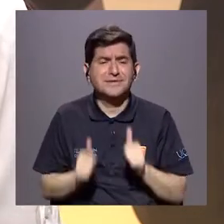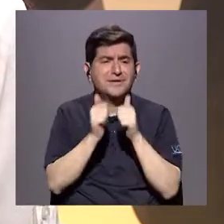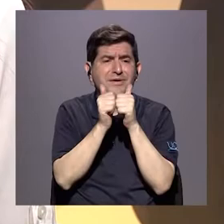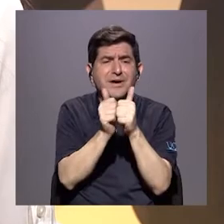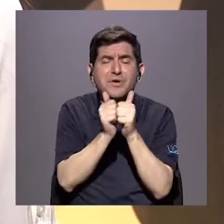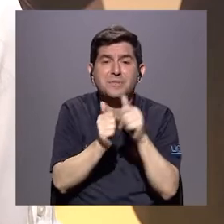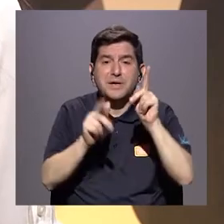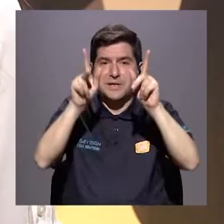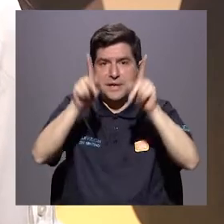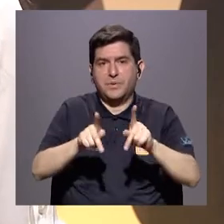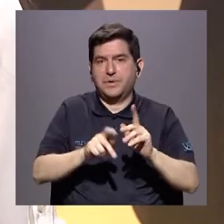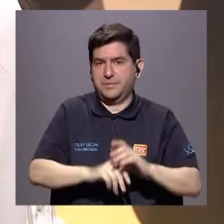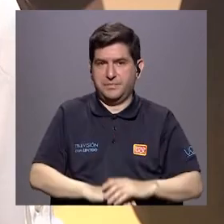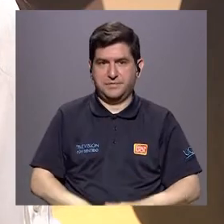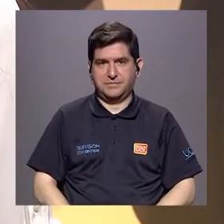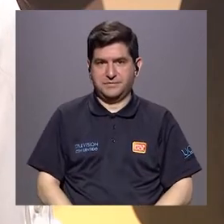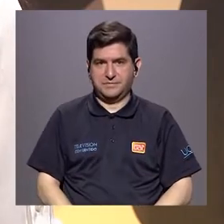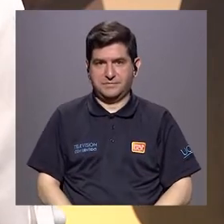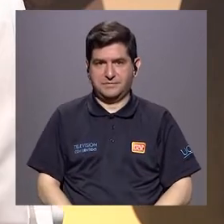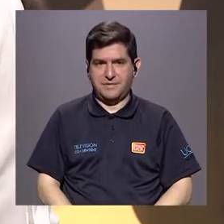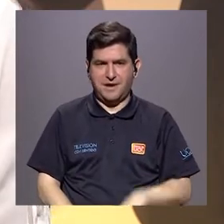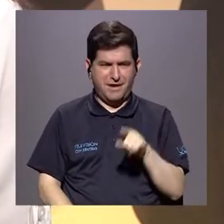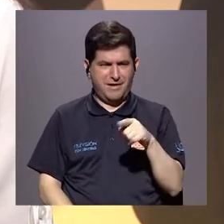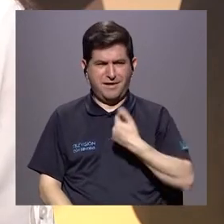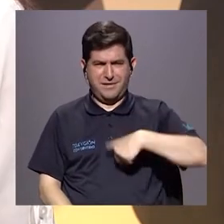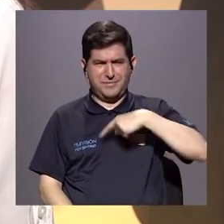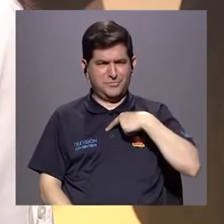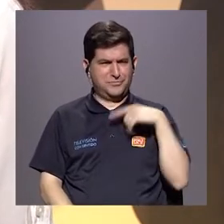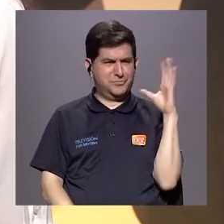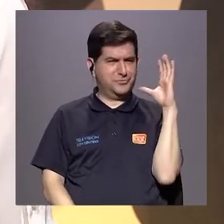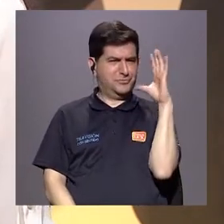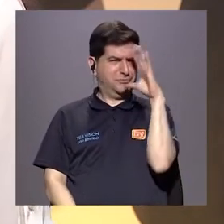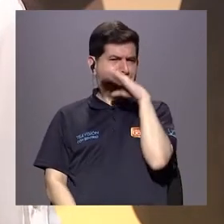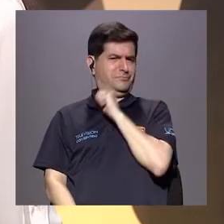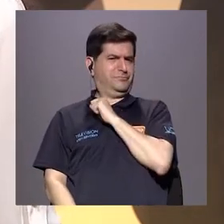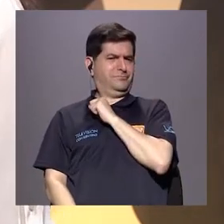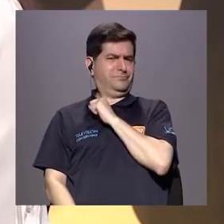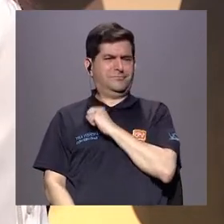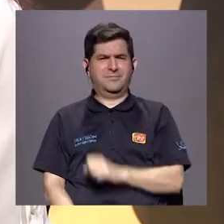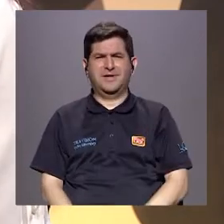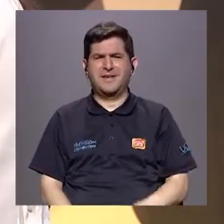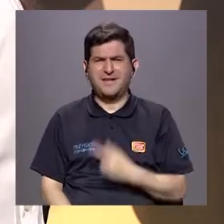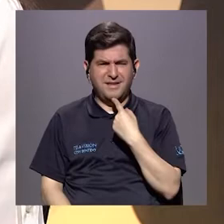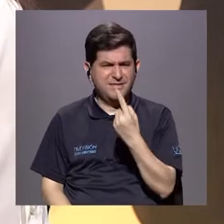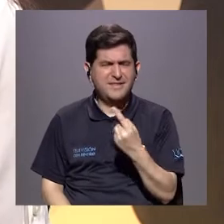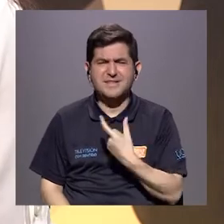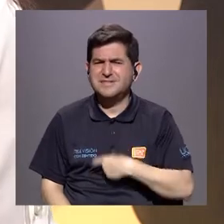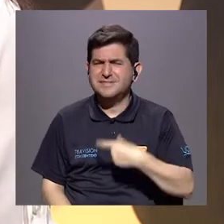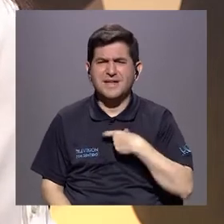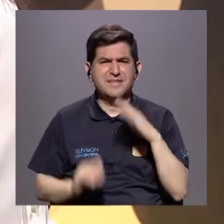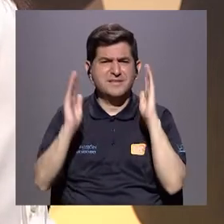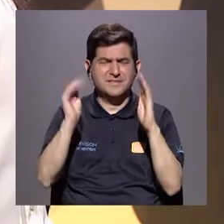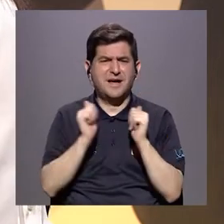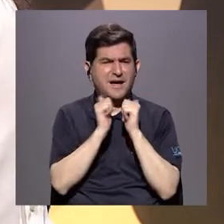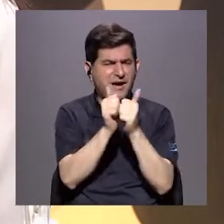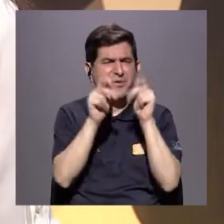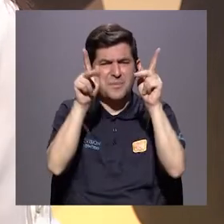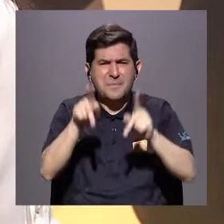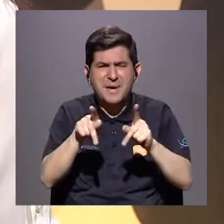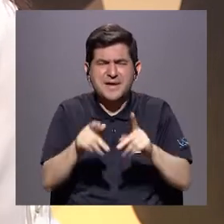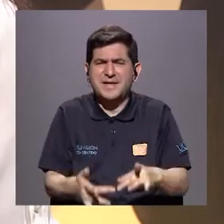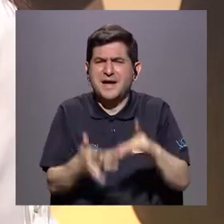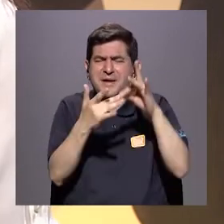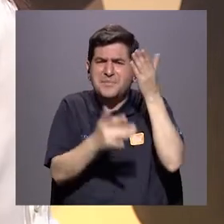una persona en particular y eso nos hace sospechar, ¿por qué manifiesta ese deseo tan grande de estar con esa